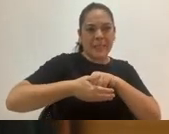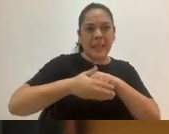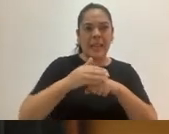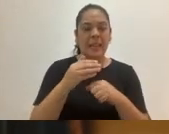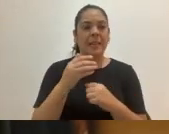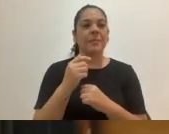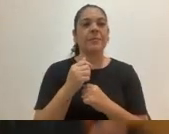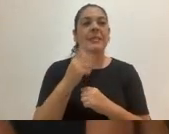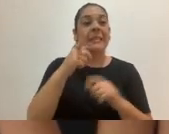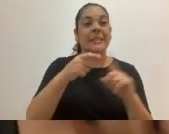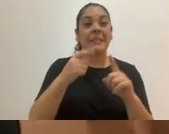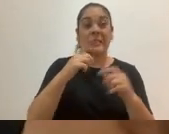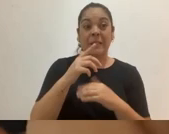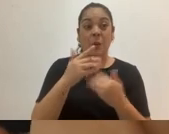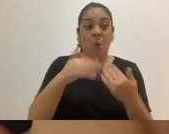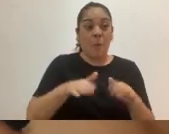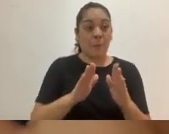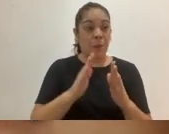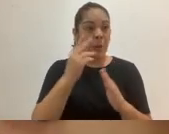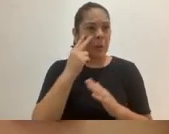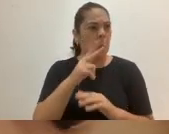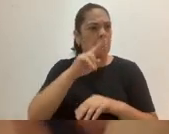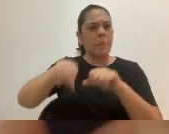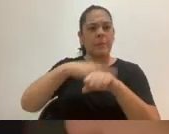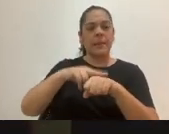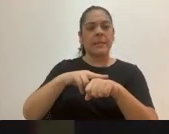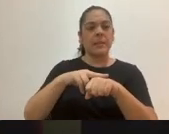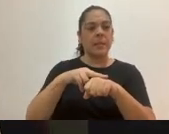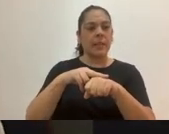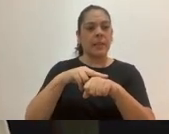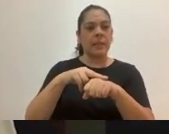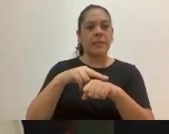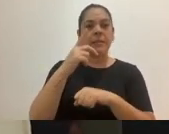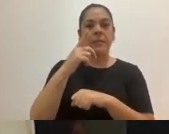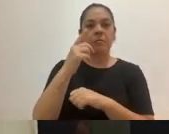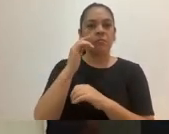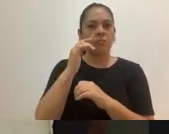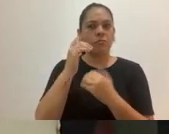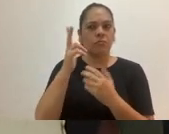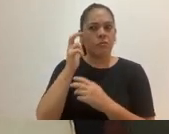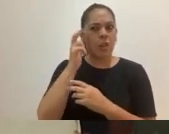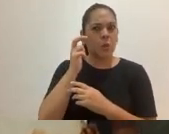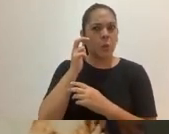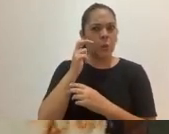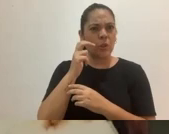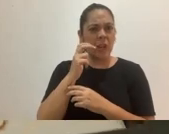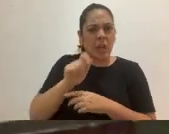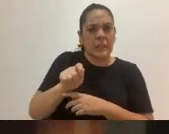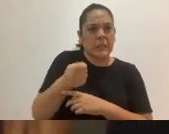vivido desde siempre. Lo veía normal. Aún me sobresalto cuando escucho el ruido de las llaves.